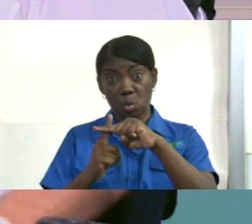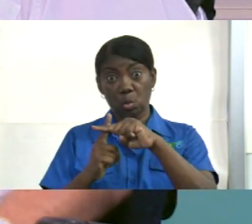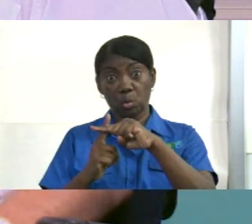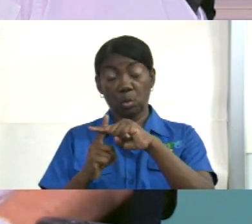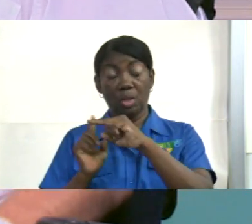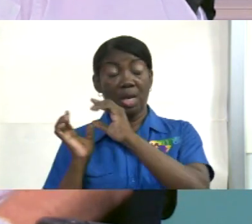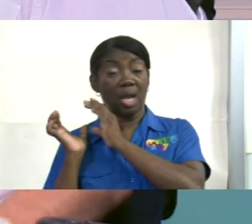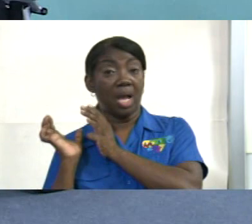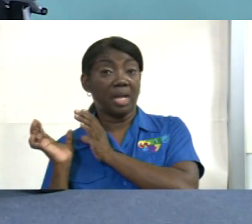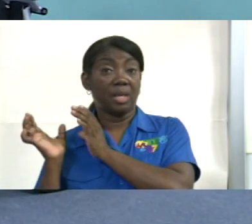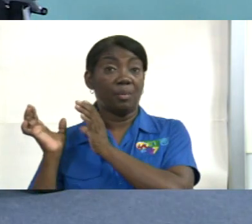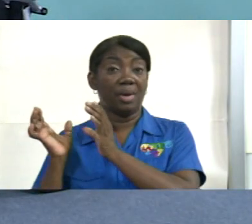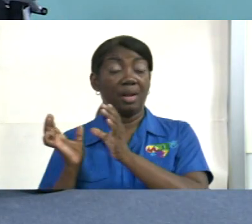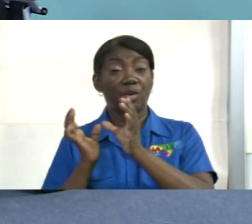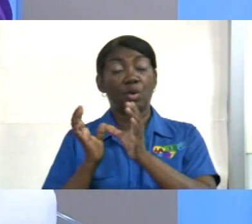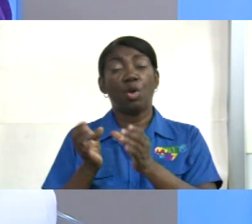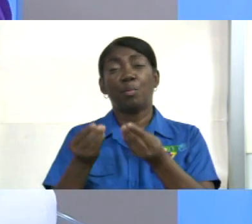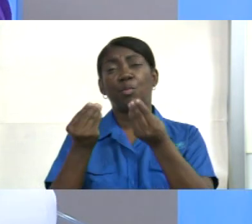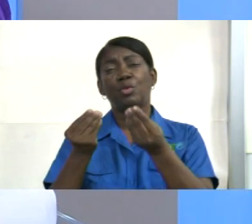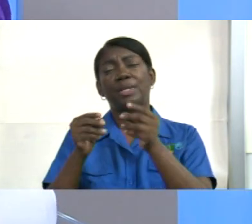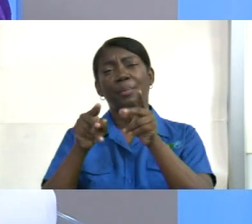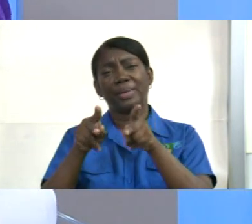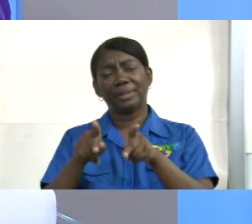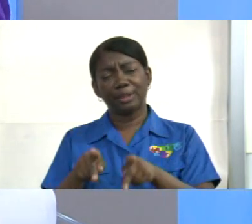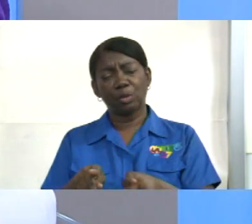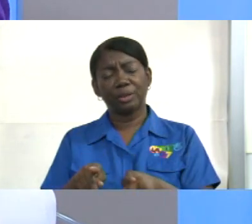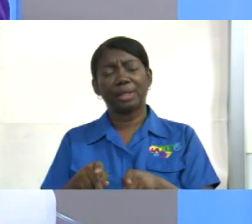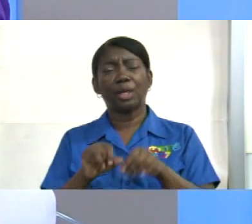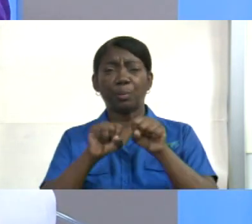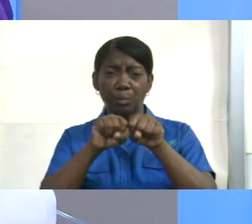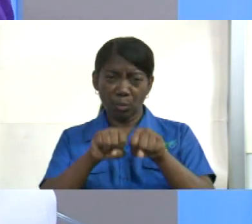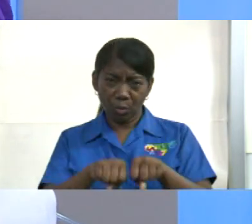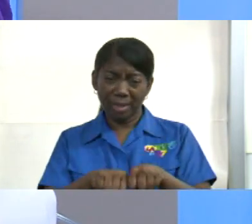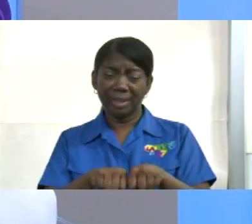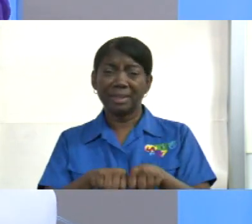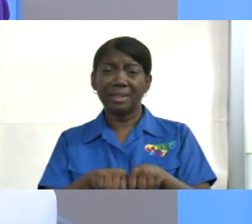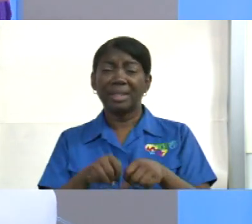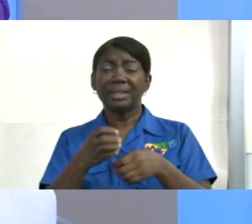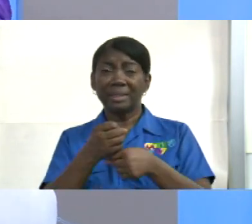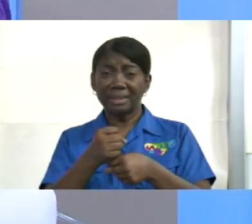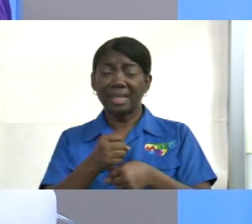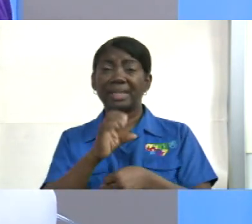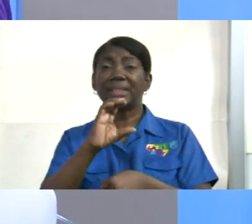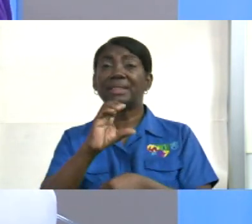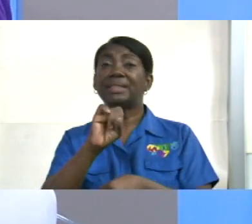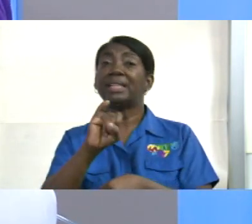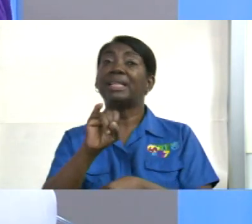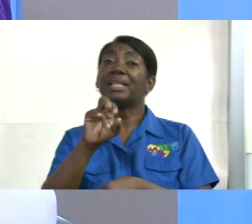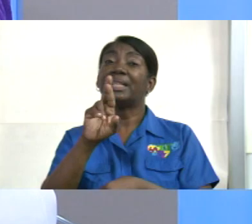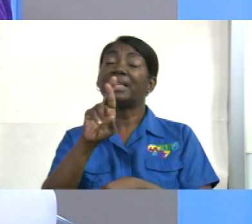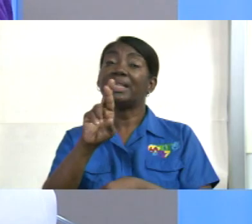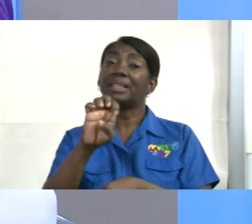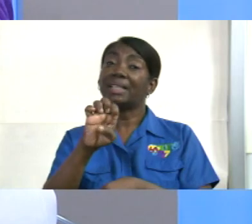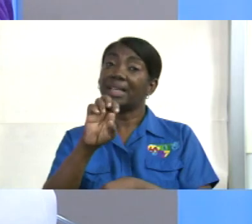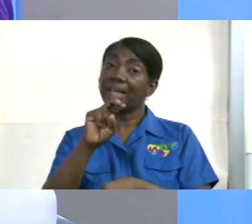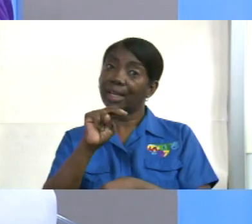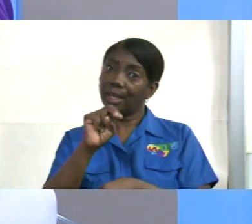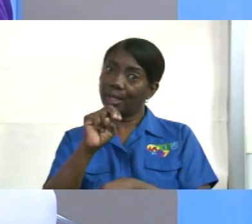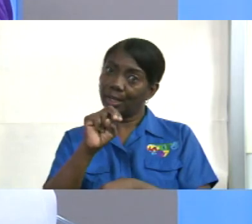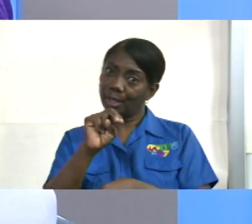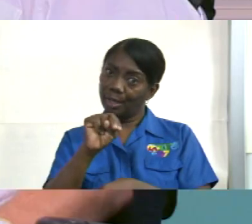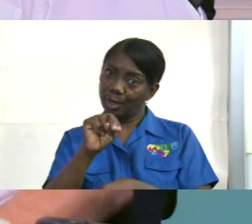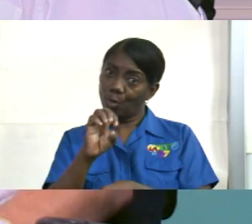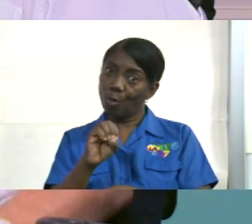tantos personas que podrían ser sirineos de otra persona tienen que pensar en eso que lo